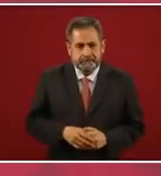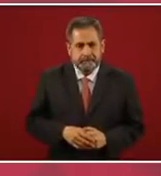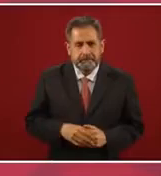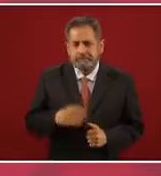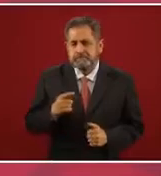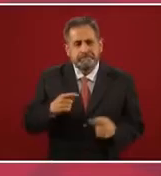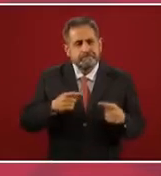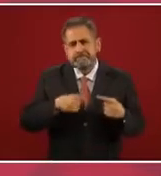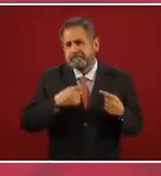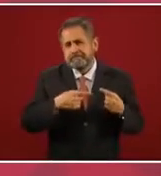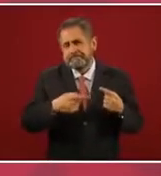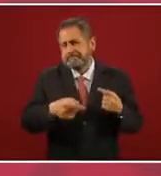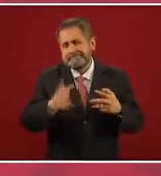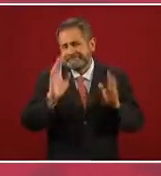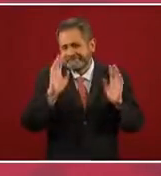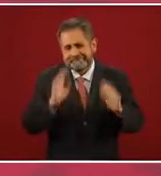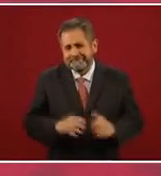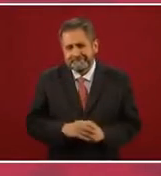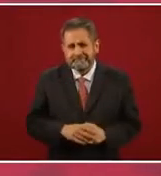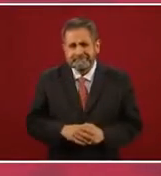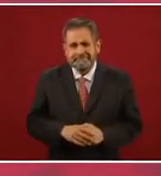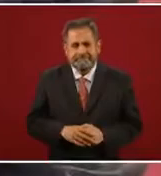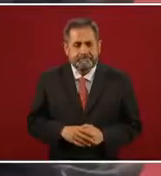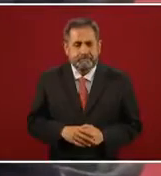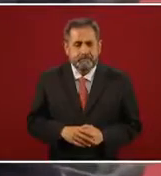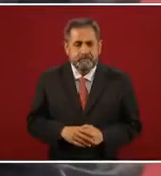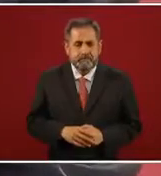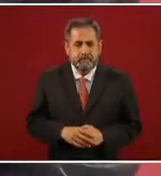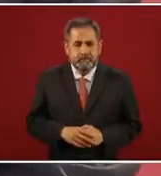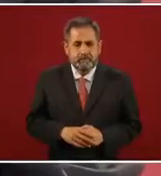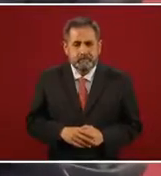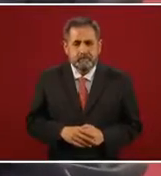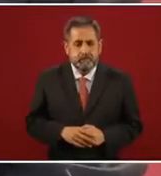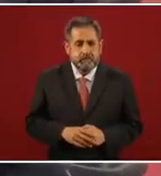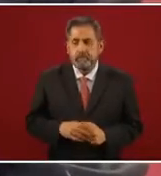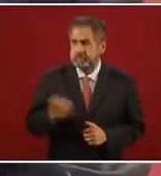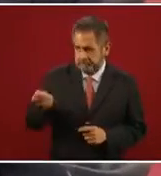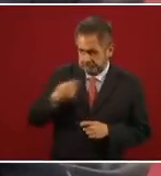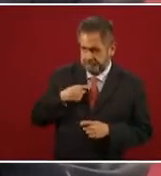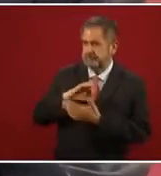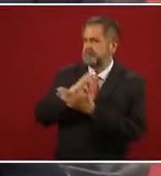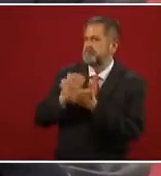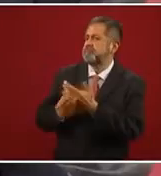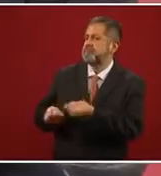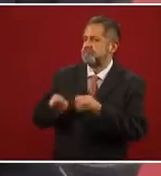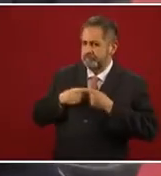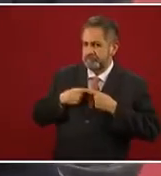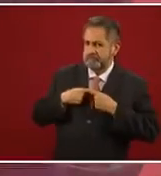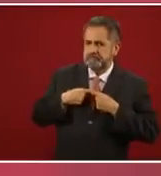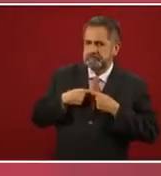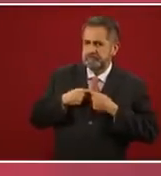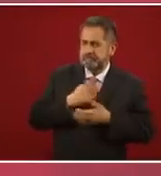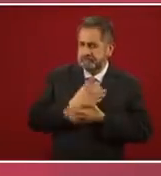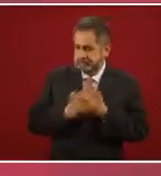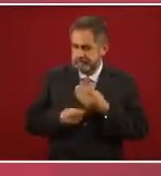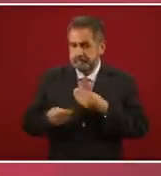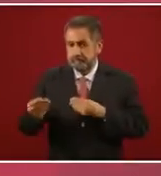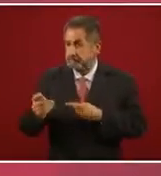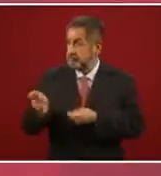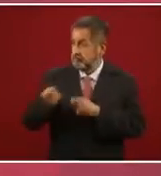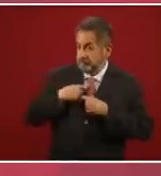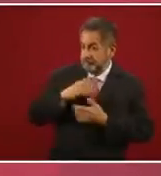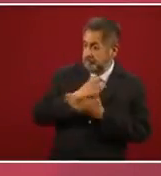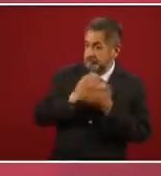y así me vas a dar contrato, me lo tienes que dar, porque si no